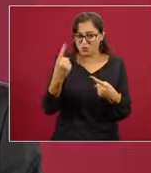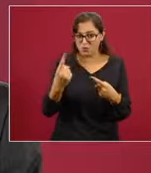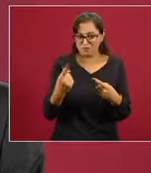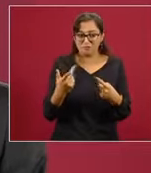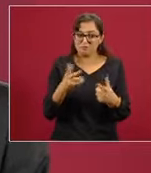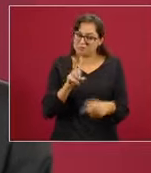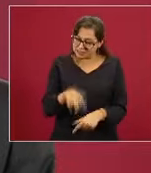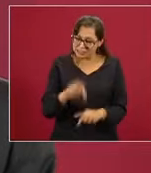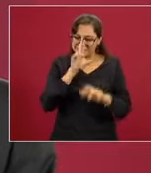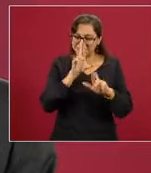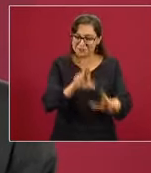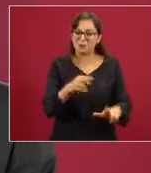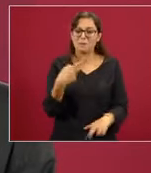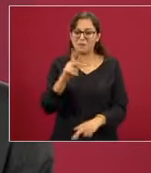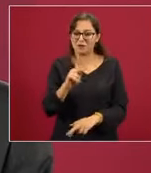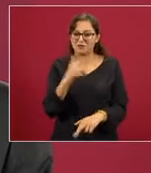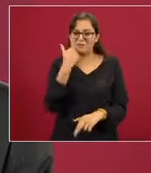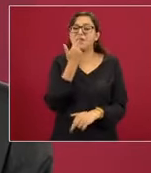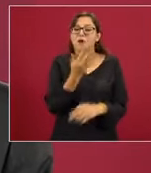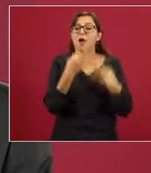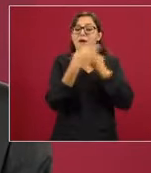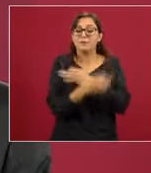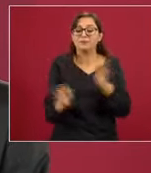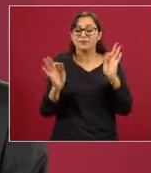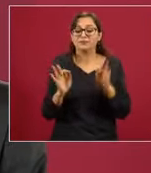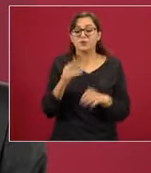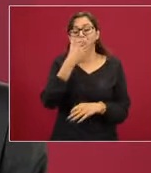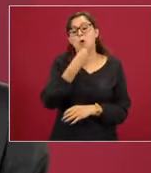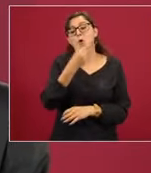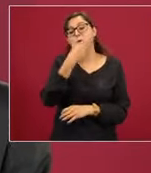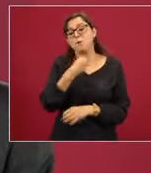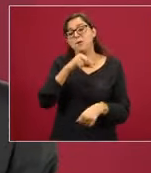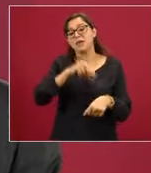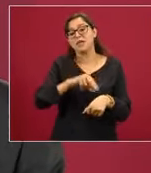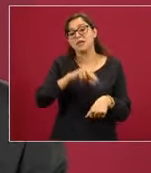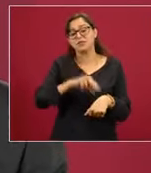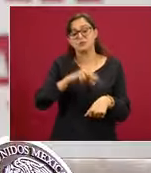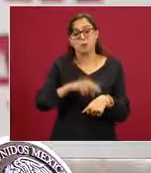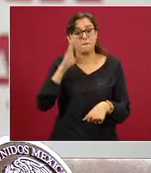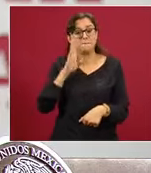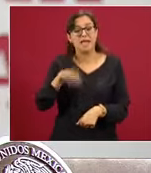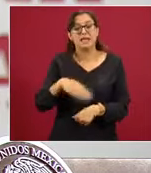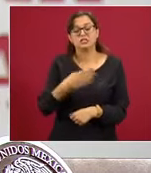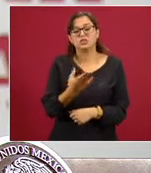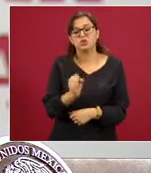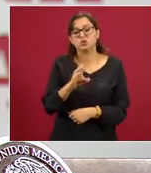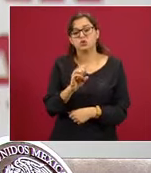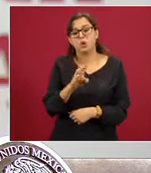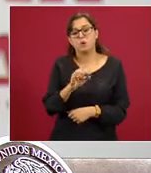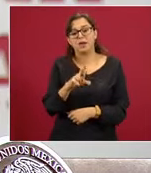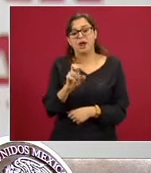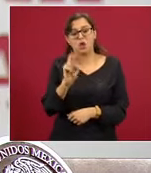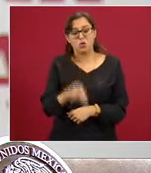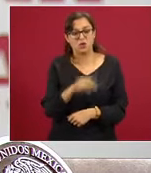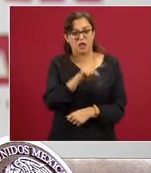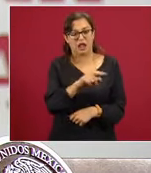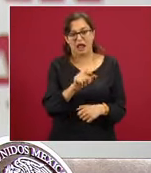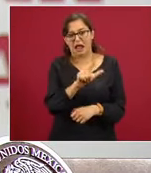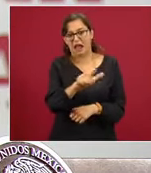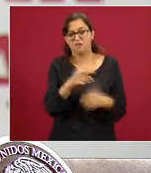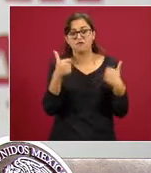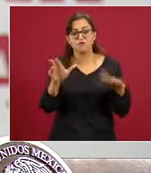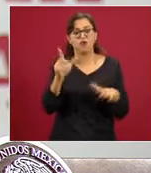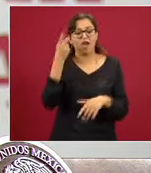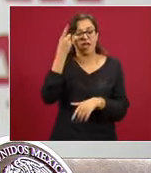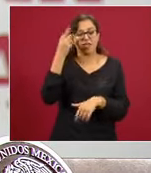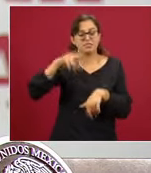todo mi respeto, fue el doctor Soberón, el maestro Soberón, que se sabe fue prominente rector de